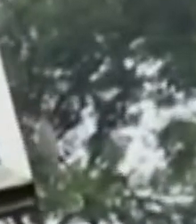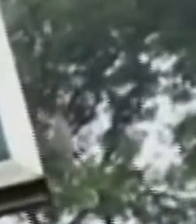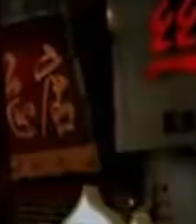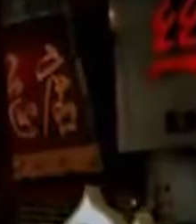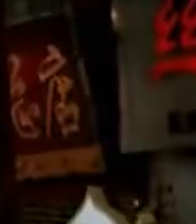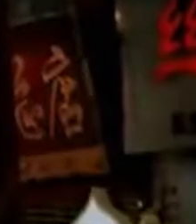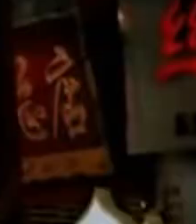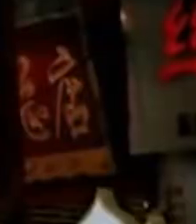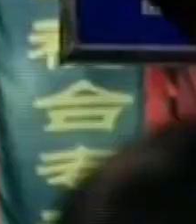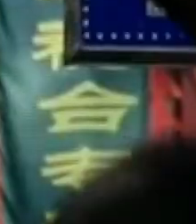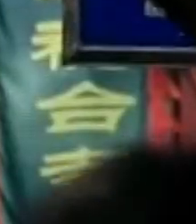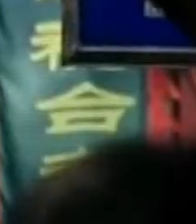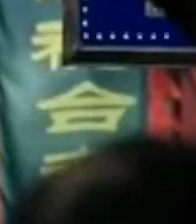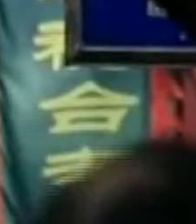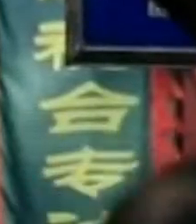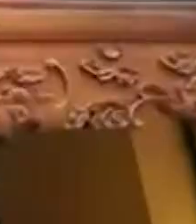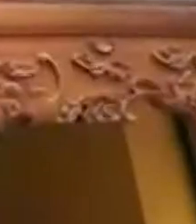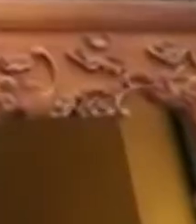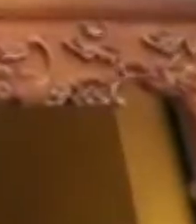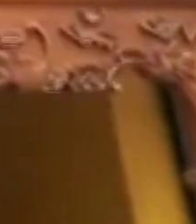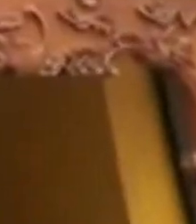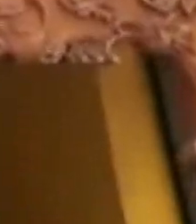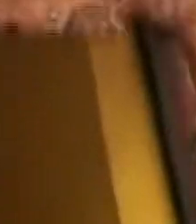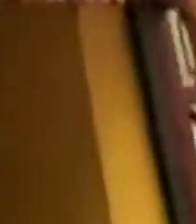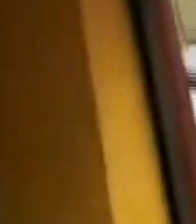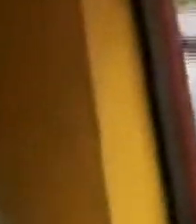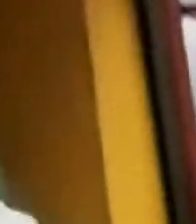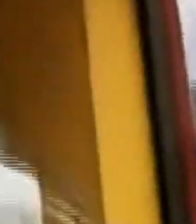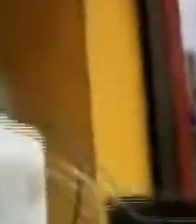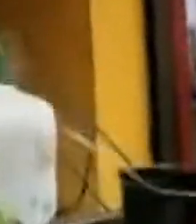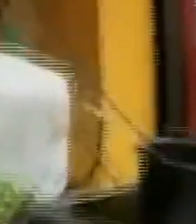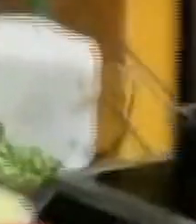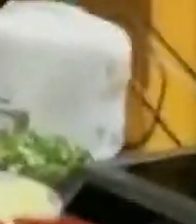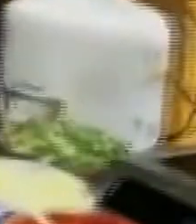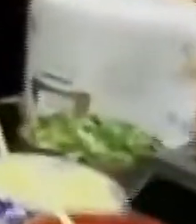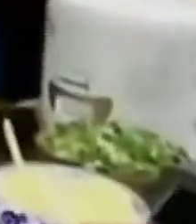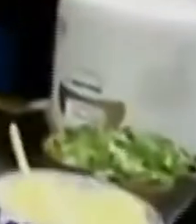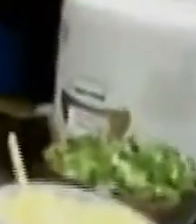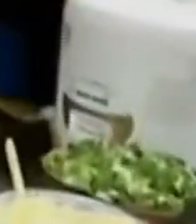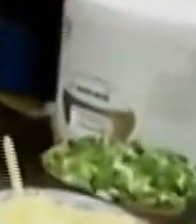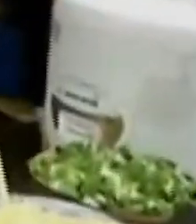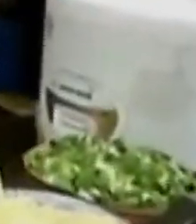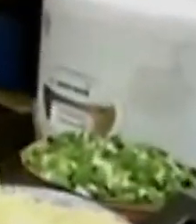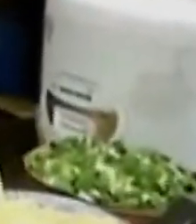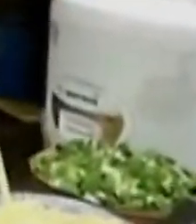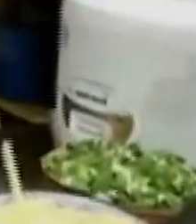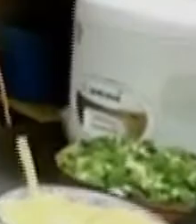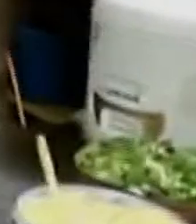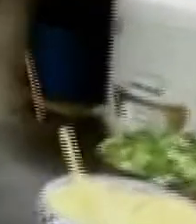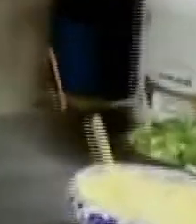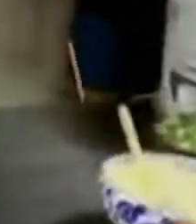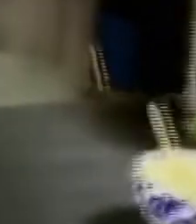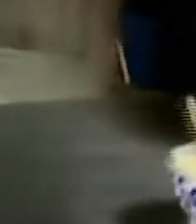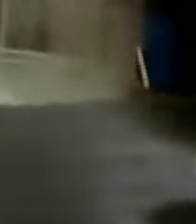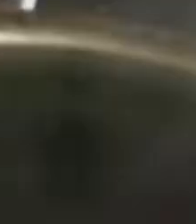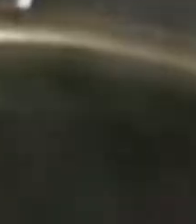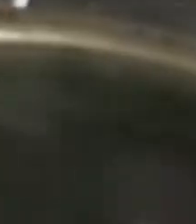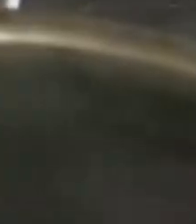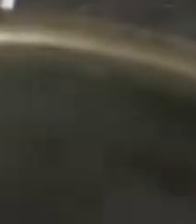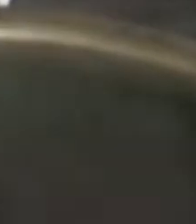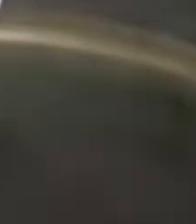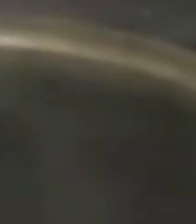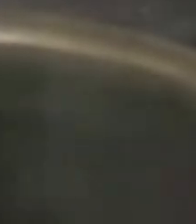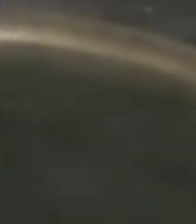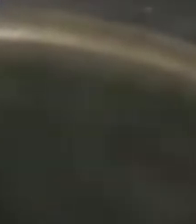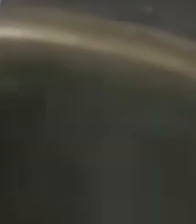De Xi'an Podemos distinguir Los coloridos Carteles Que muestran Un carácter chino Muy especial El de Fideo Pian Pian